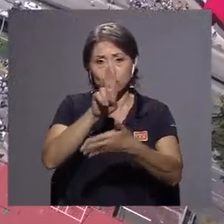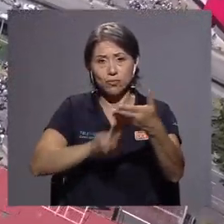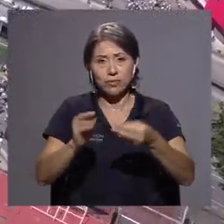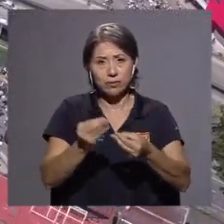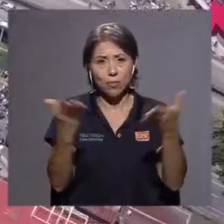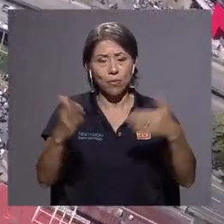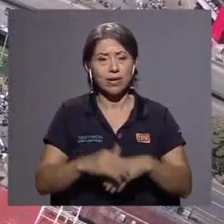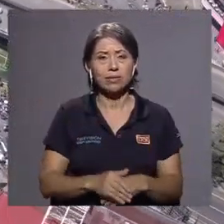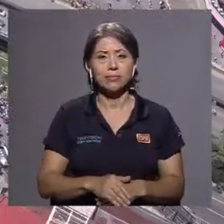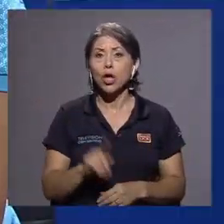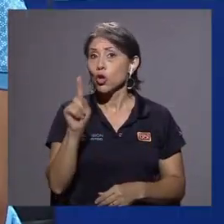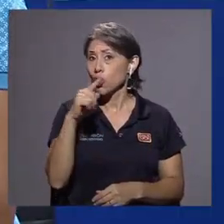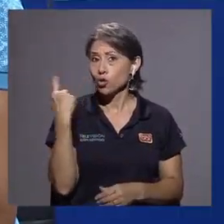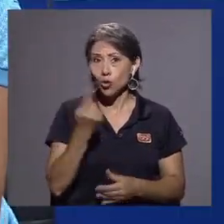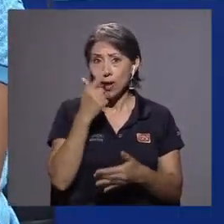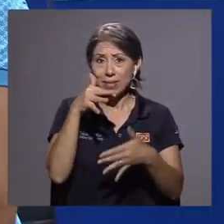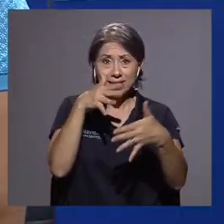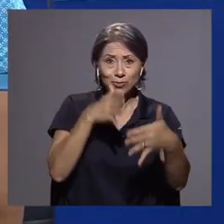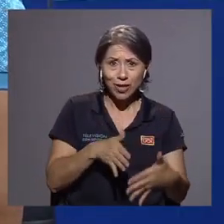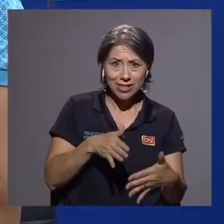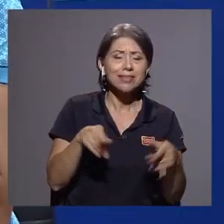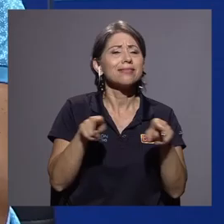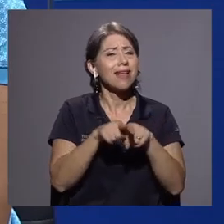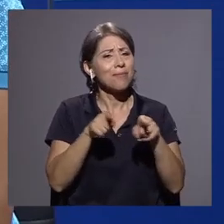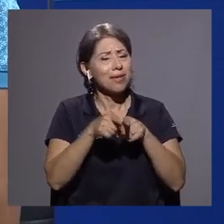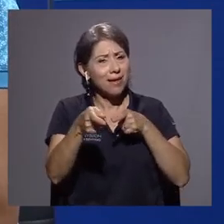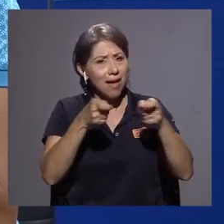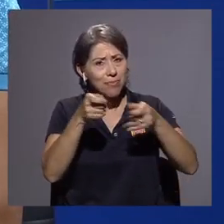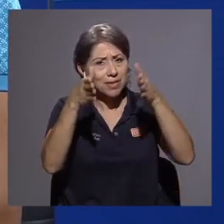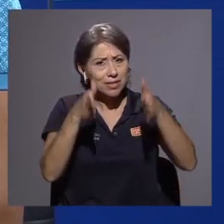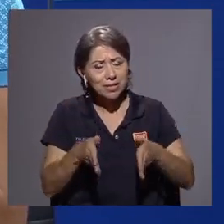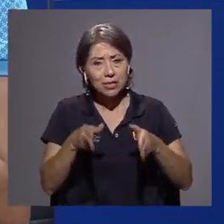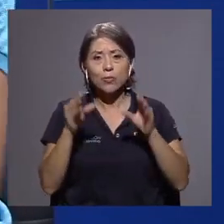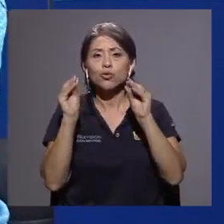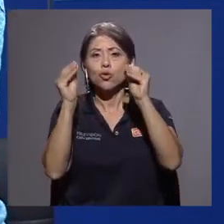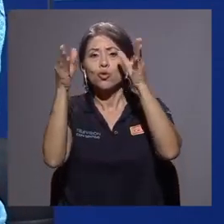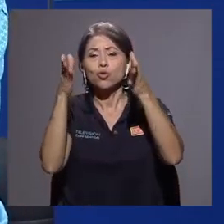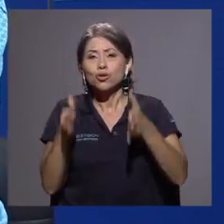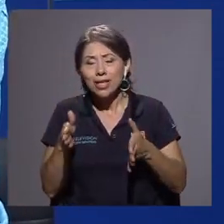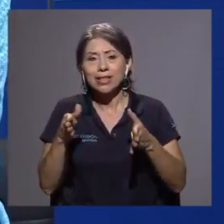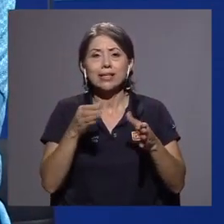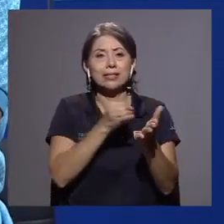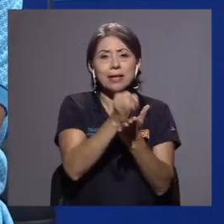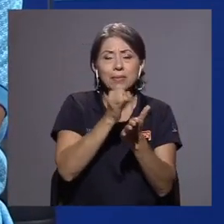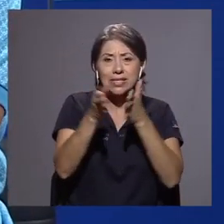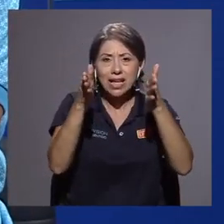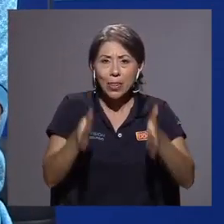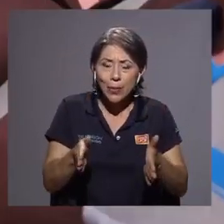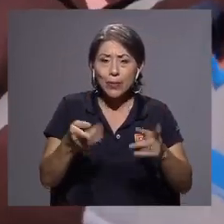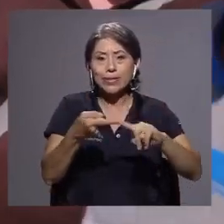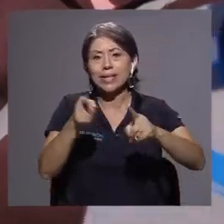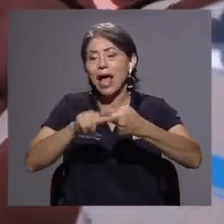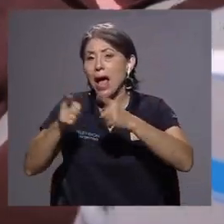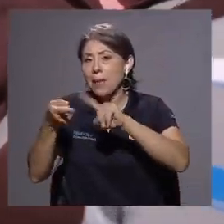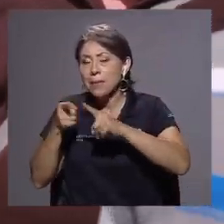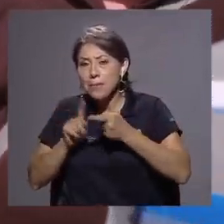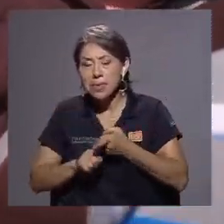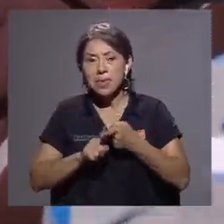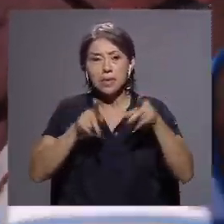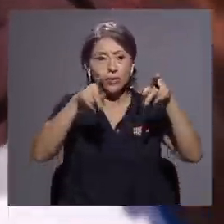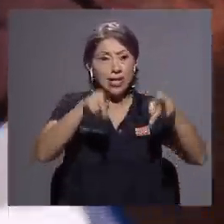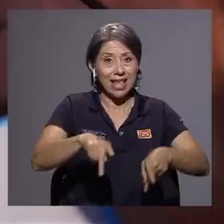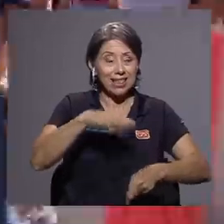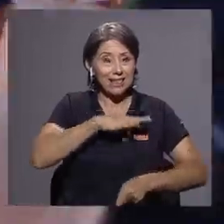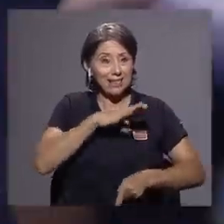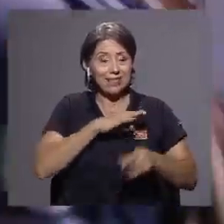No solamente marcharon estudiantes, marchamos administrativos, docentes, investigadores, amigos de las universidades públicas, gente que se